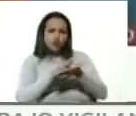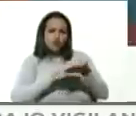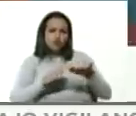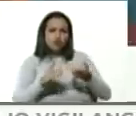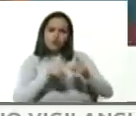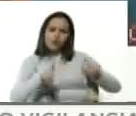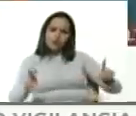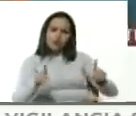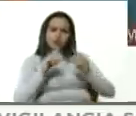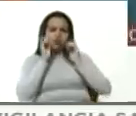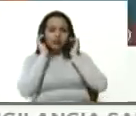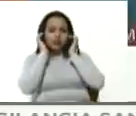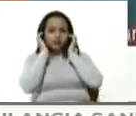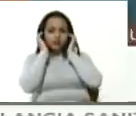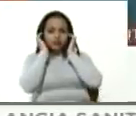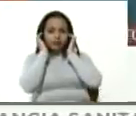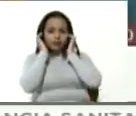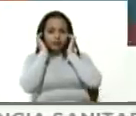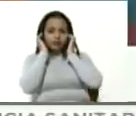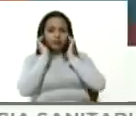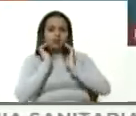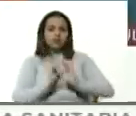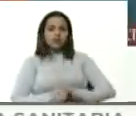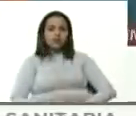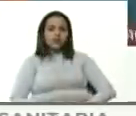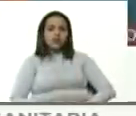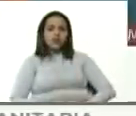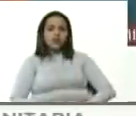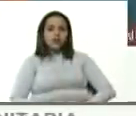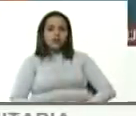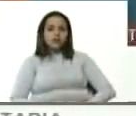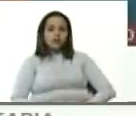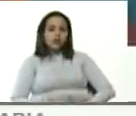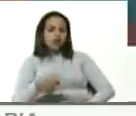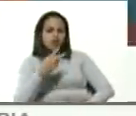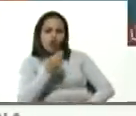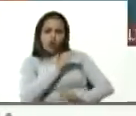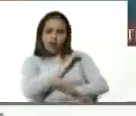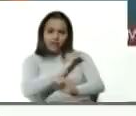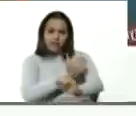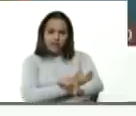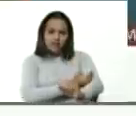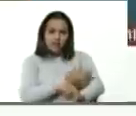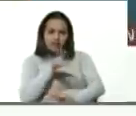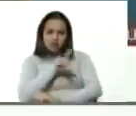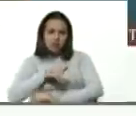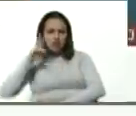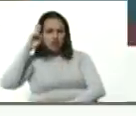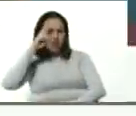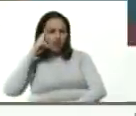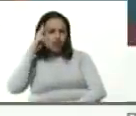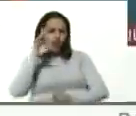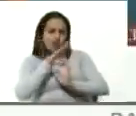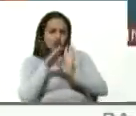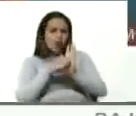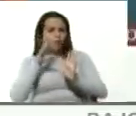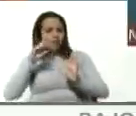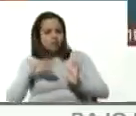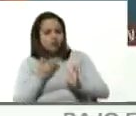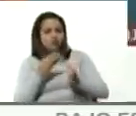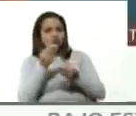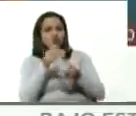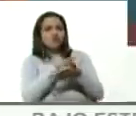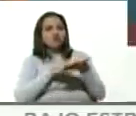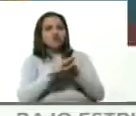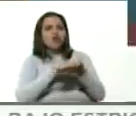para no con la fuerza sino con la razón y la constitución resolver la violencia política que